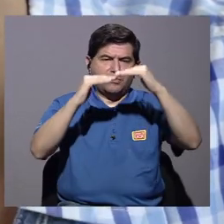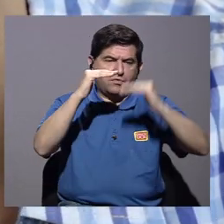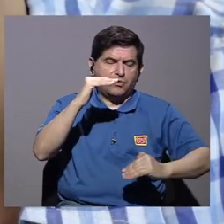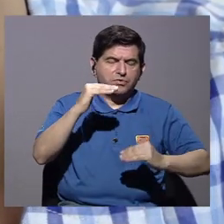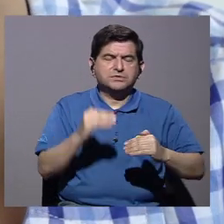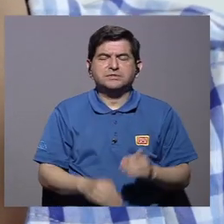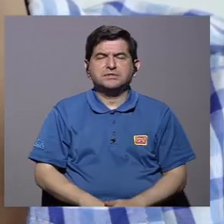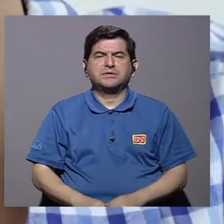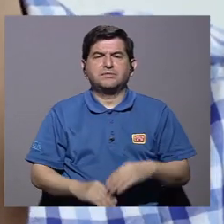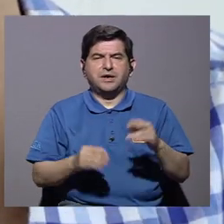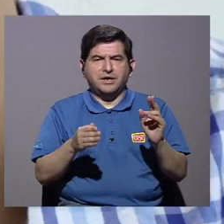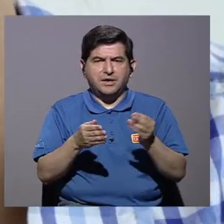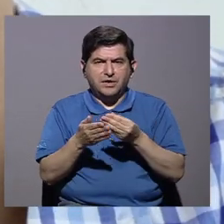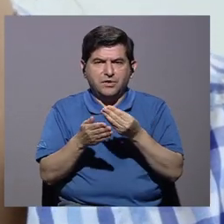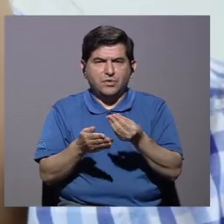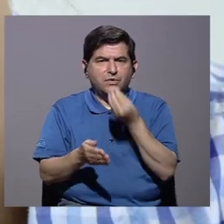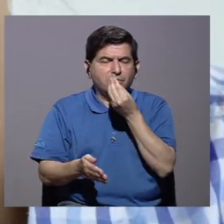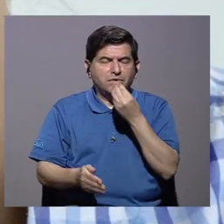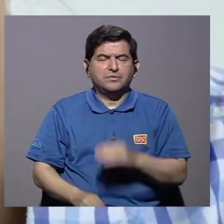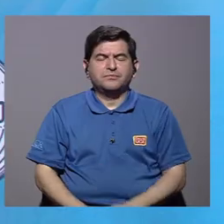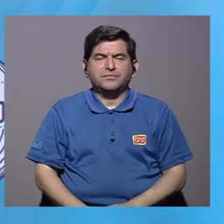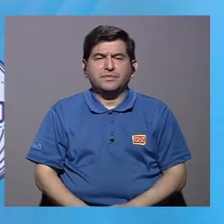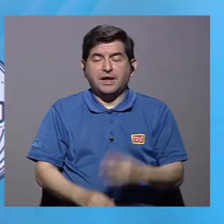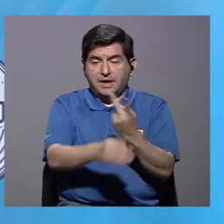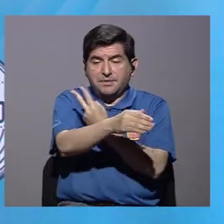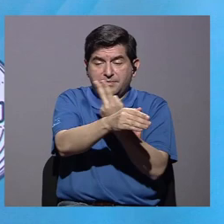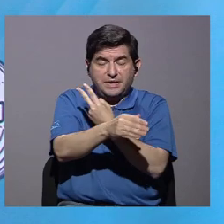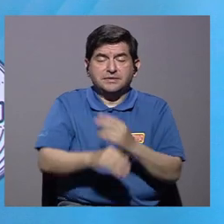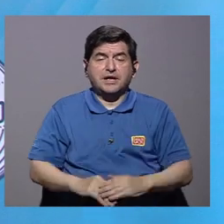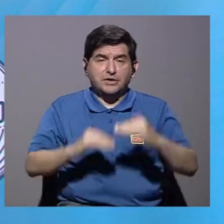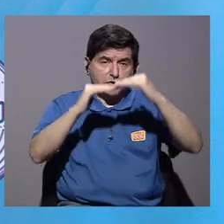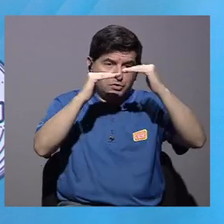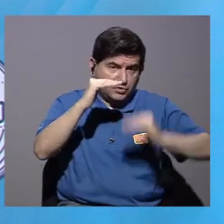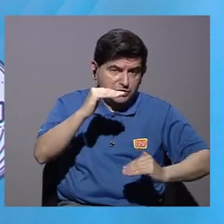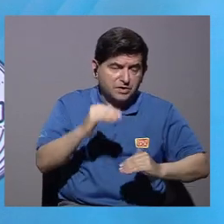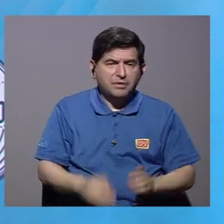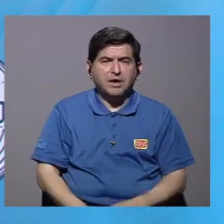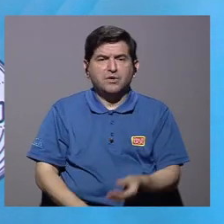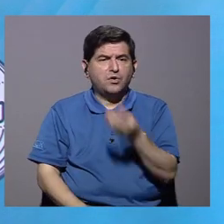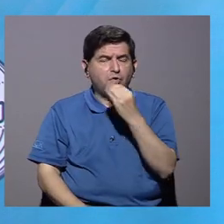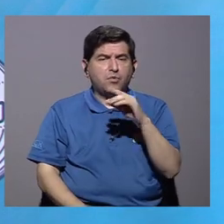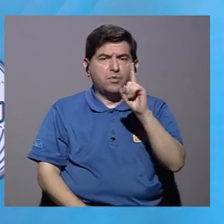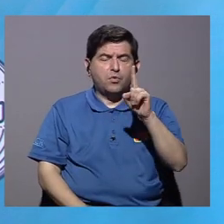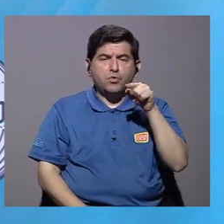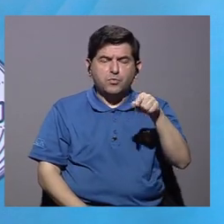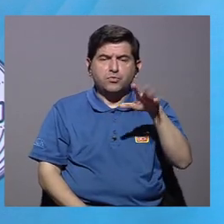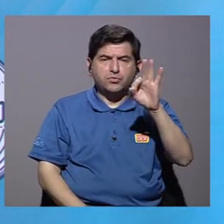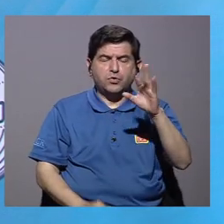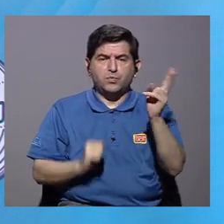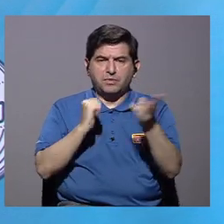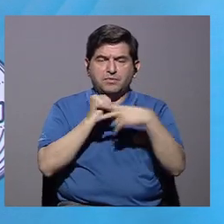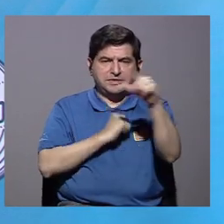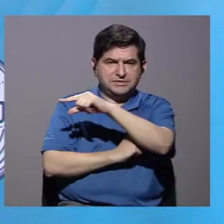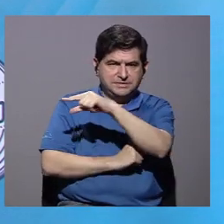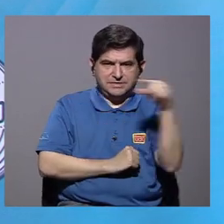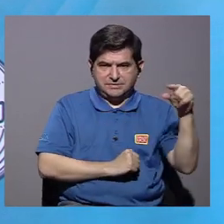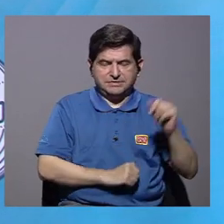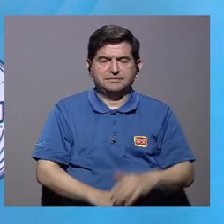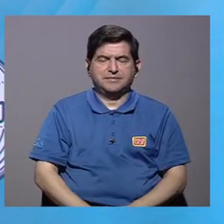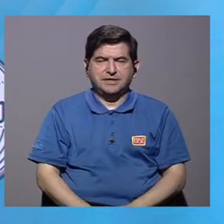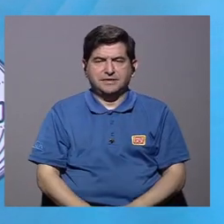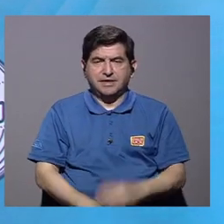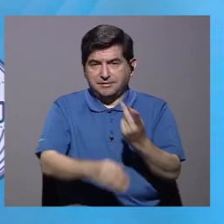comparándolos con los de bajo consumo. ¿Tres veces a la semana? En el dato de las verduras, los de bajo consumo lo comen